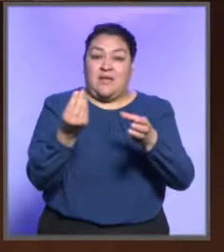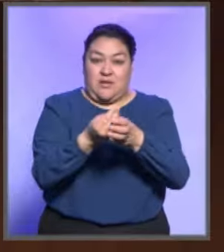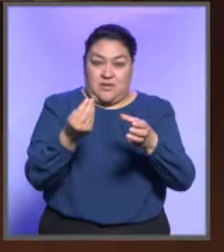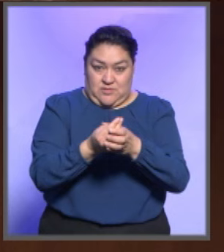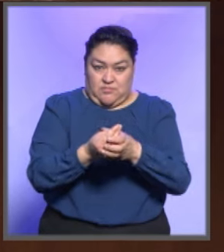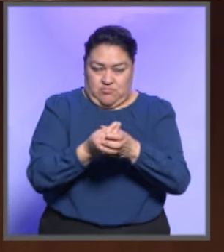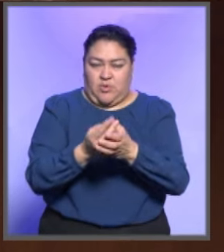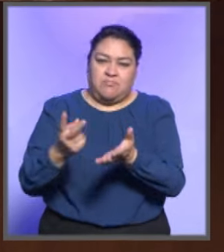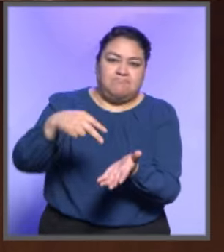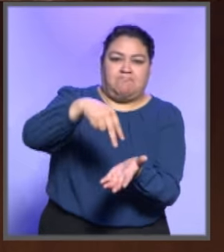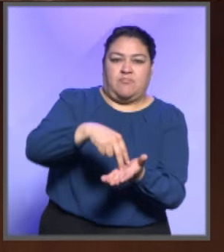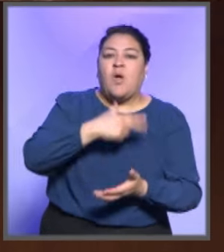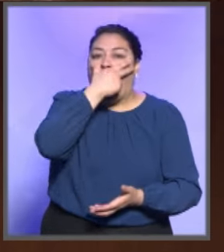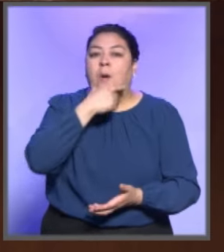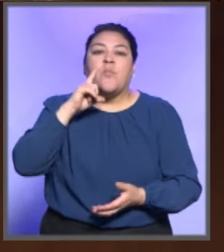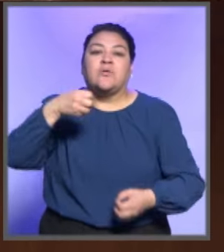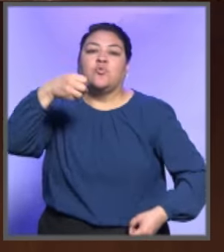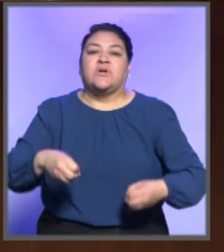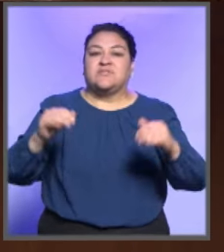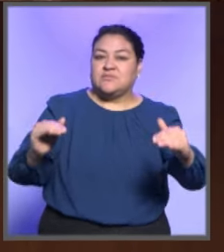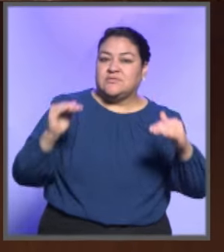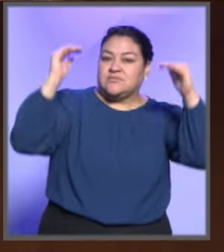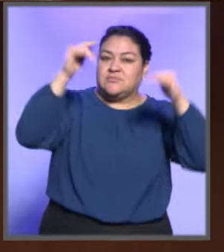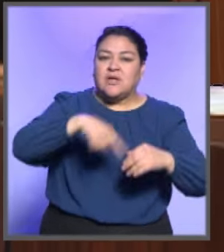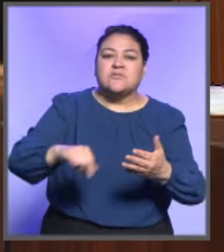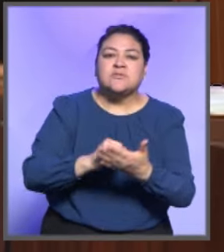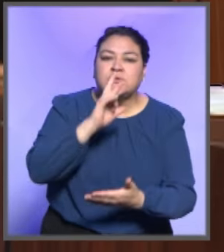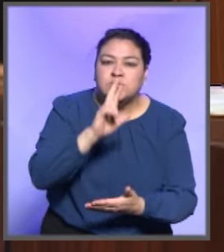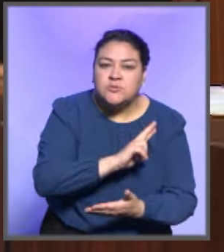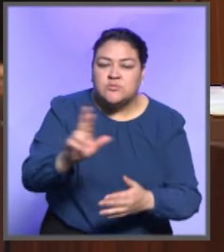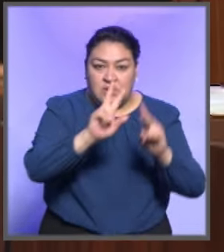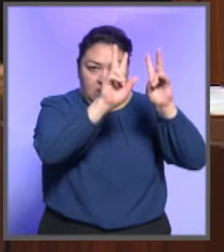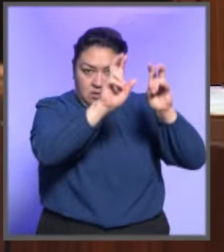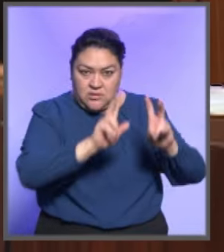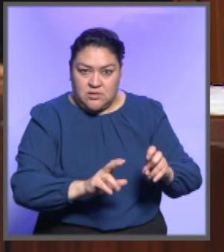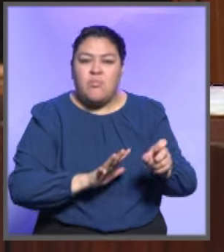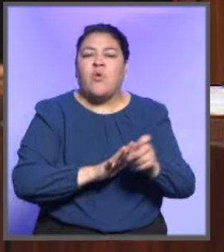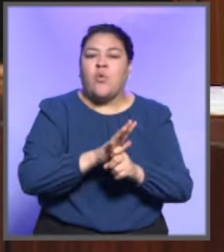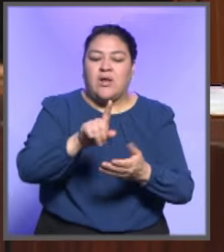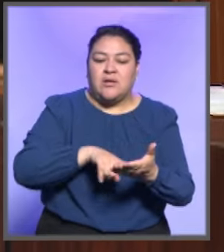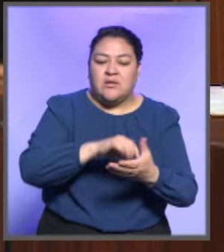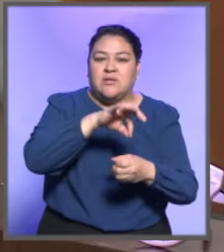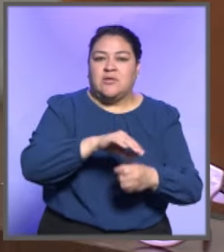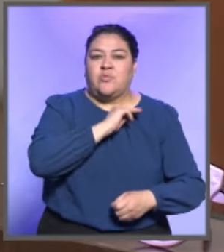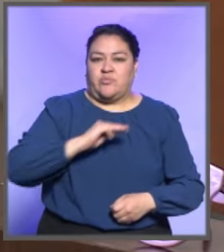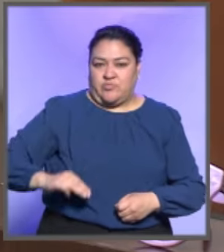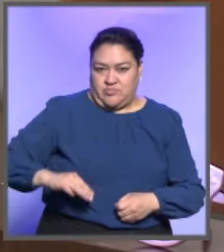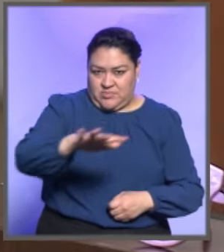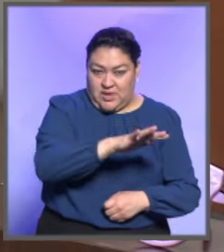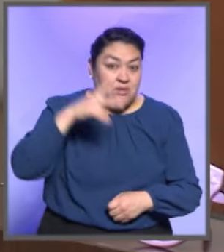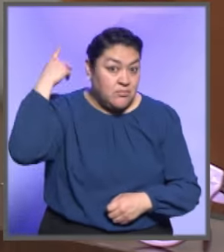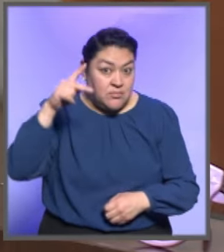En sesión pública presencial, las magistradas y los magistrados de la Sala Superior resolvieron asuntos relacionados con la elección de